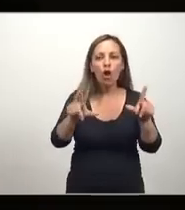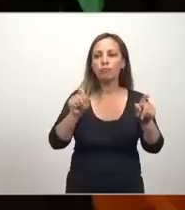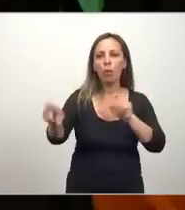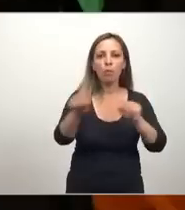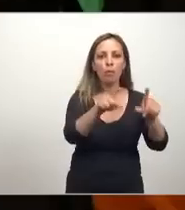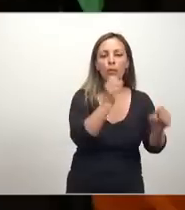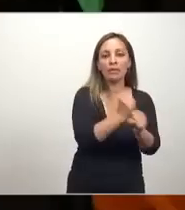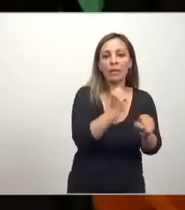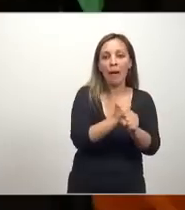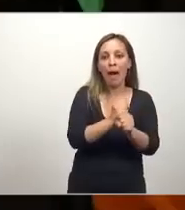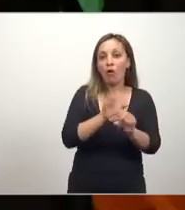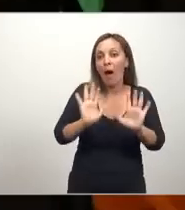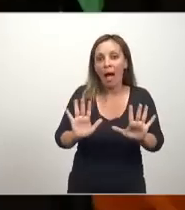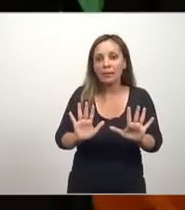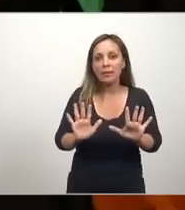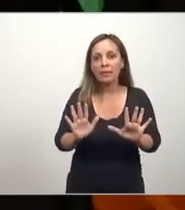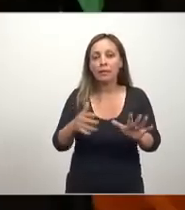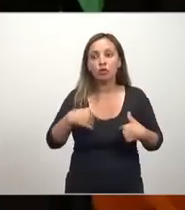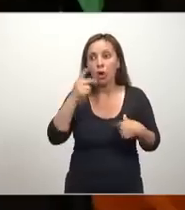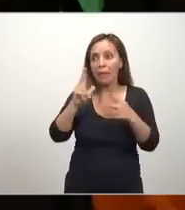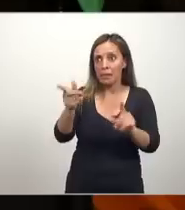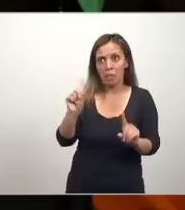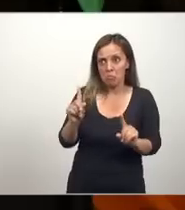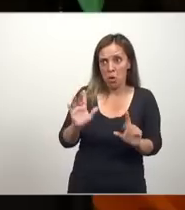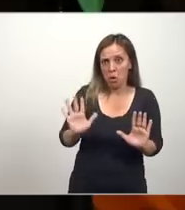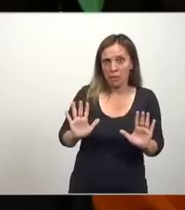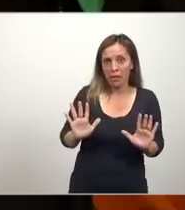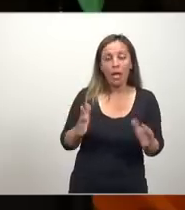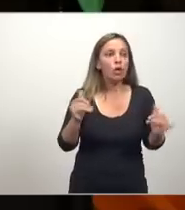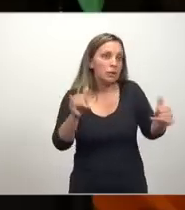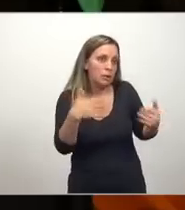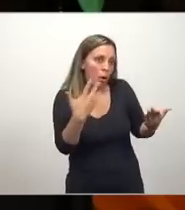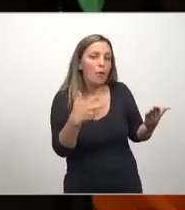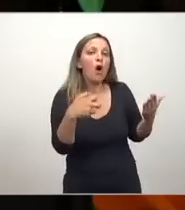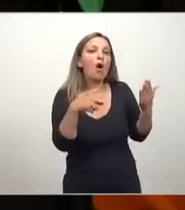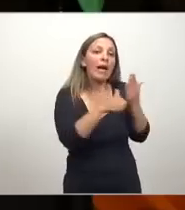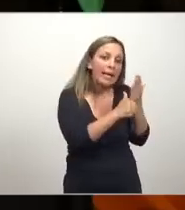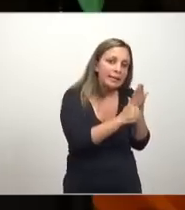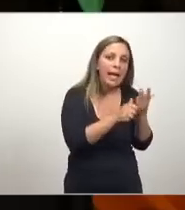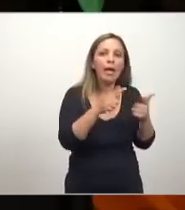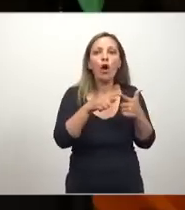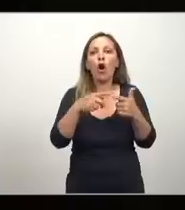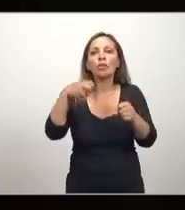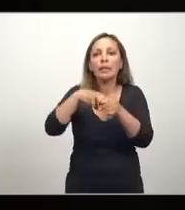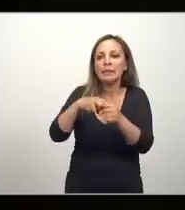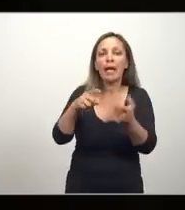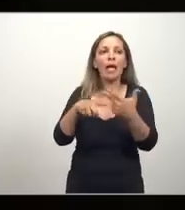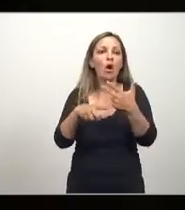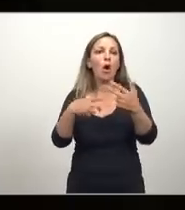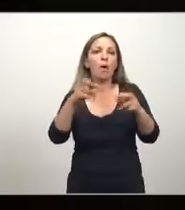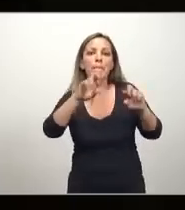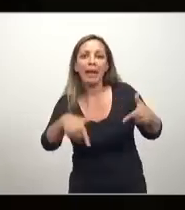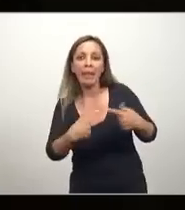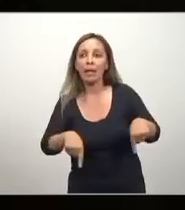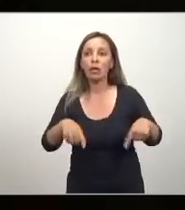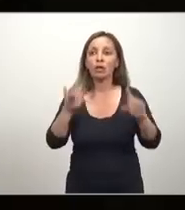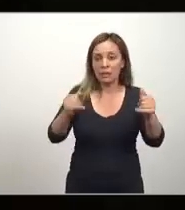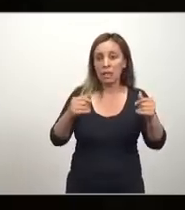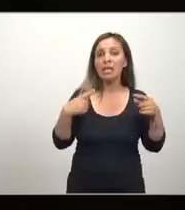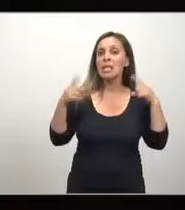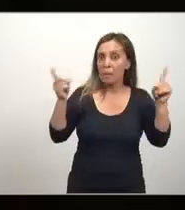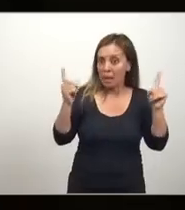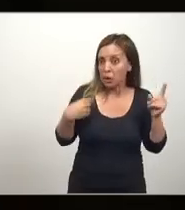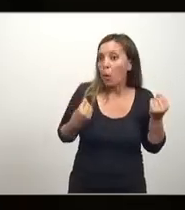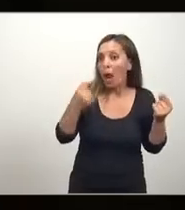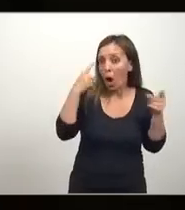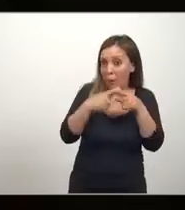no tiene por qué ser así. Ah, no, es que el carnicero, el cervecero, el panadero buscan el fin del lucro. Sí, el maestro busca el fin del lucro.